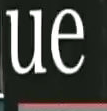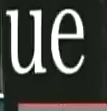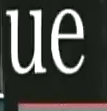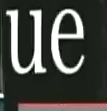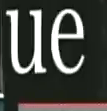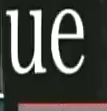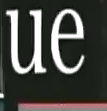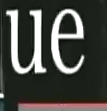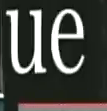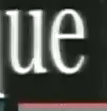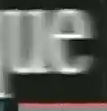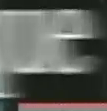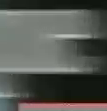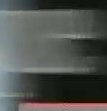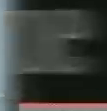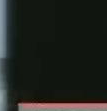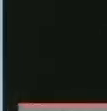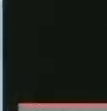Sector Lagallera del barrio La Paz